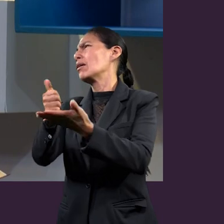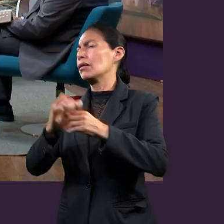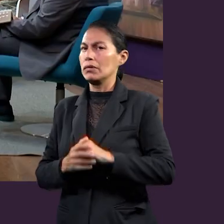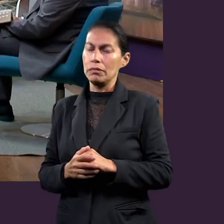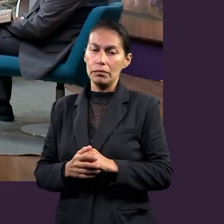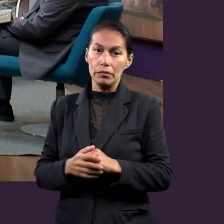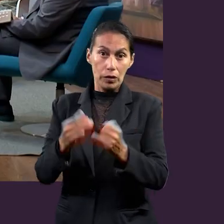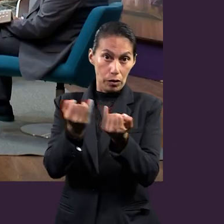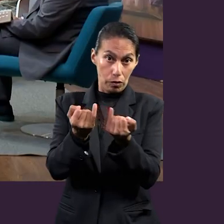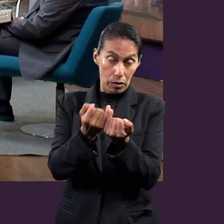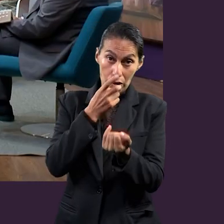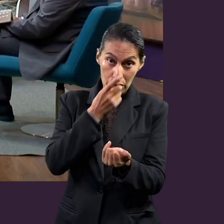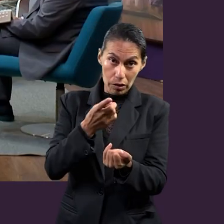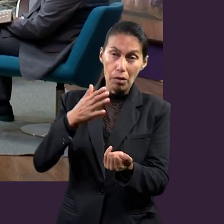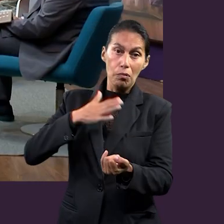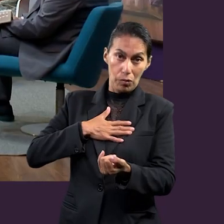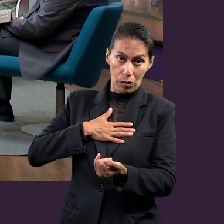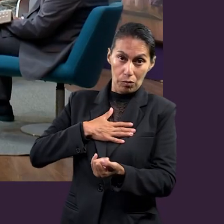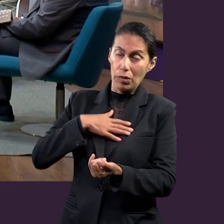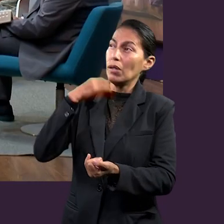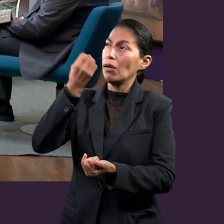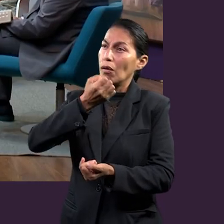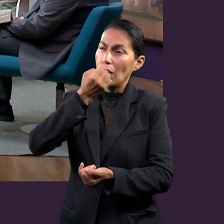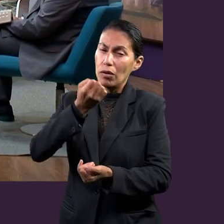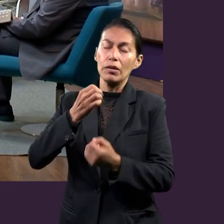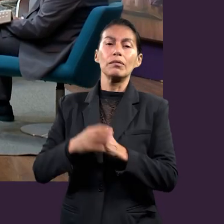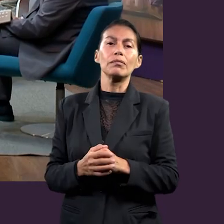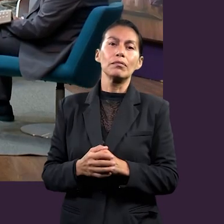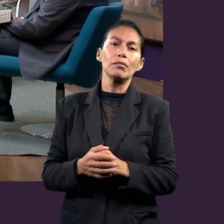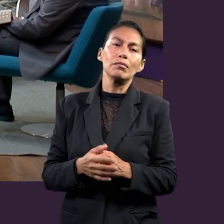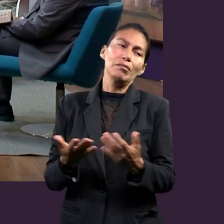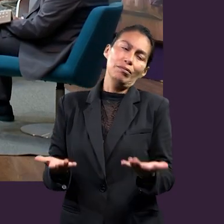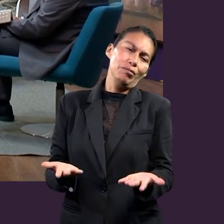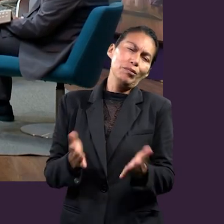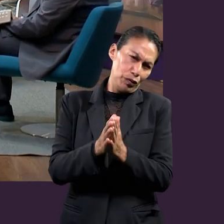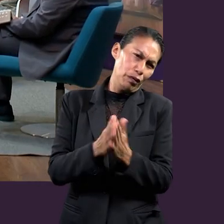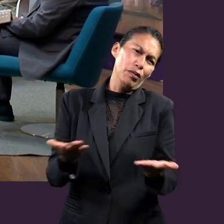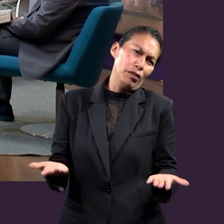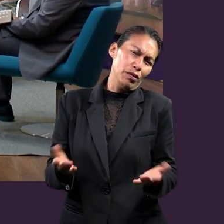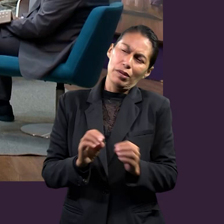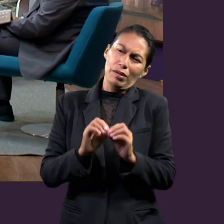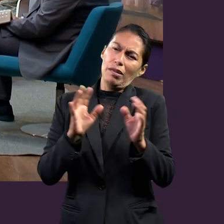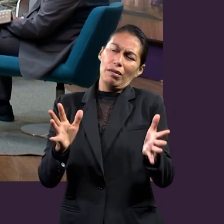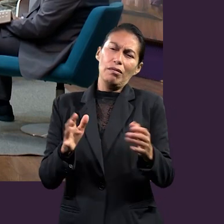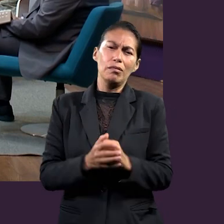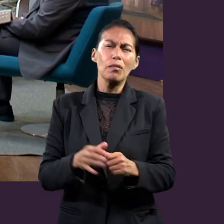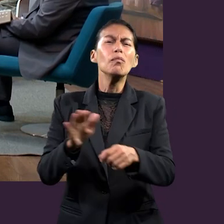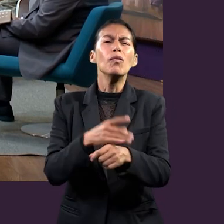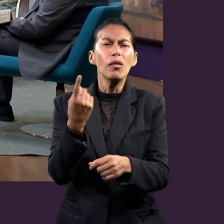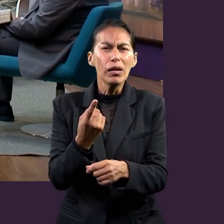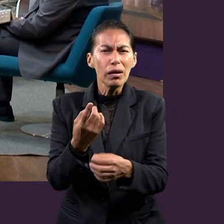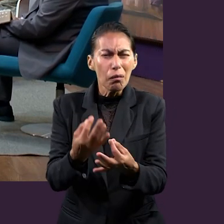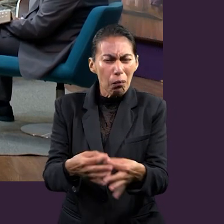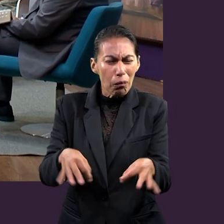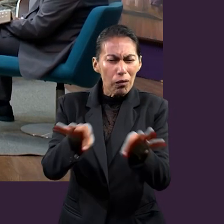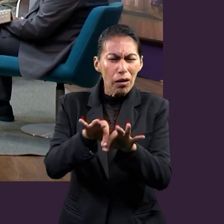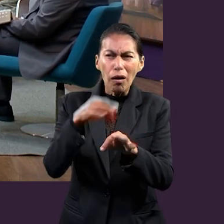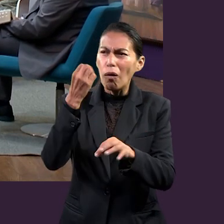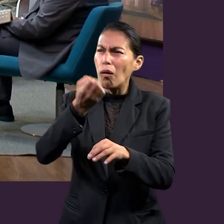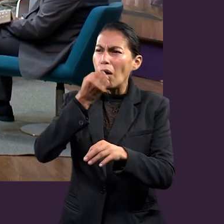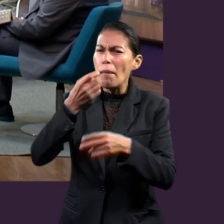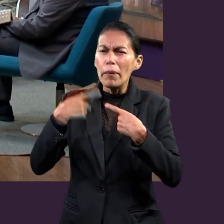oren por mí. También. También. Mínimo. Claro. ¿Por qué es tan vital